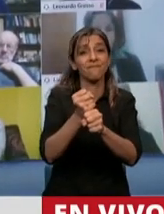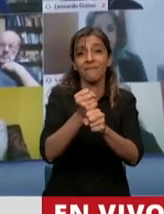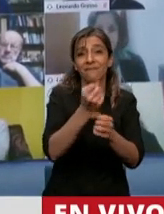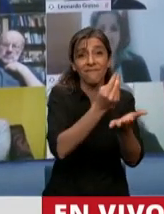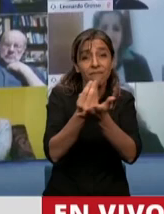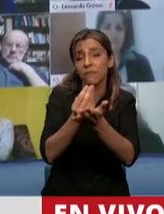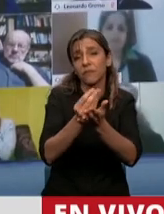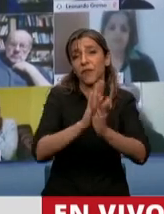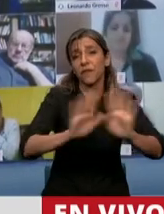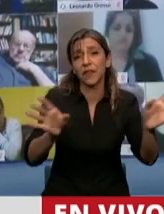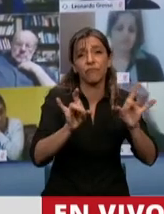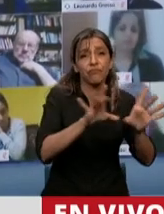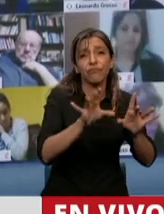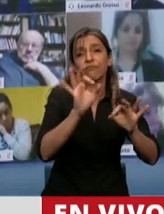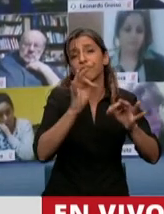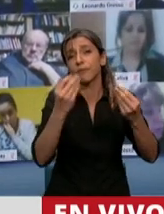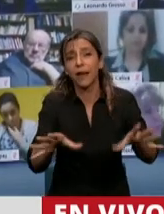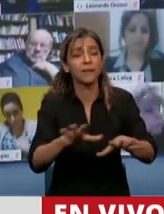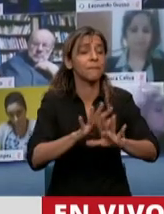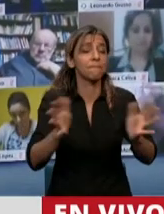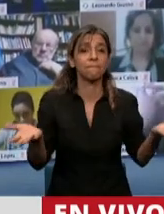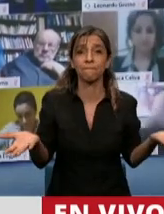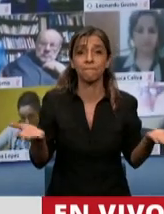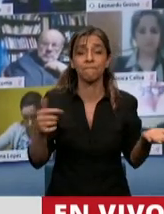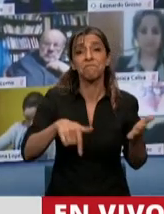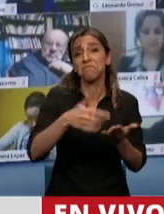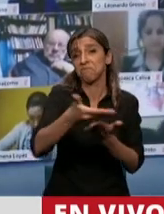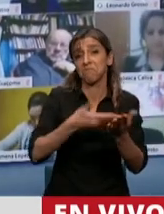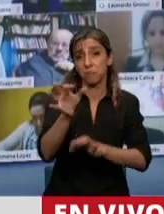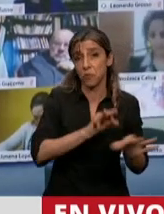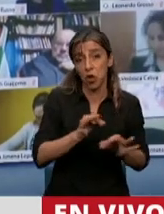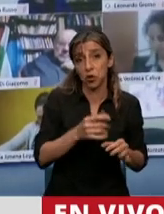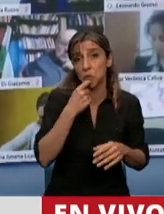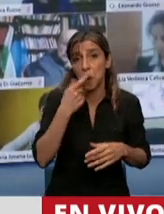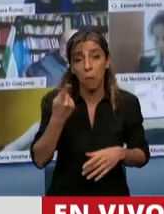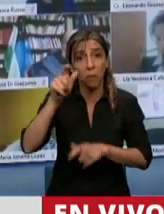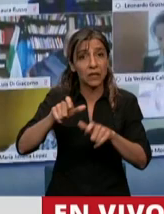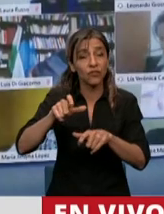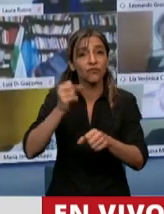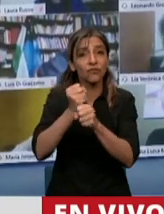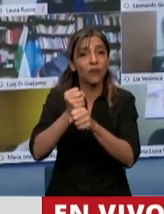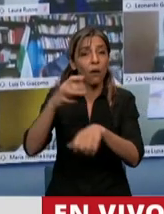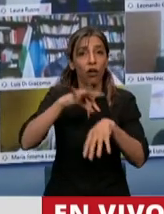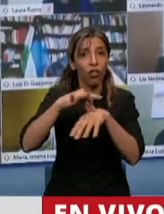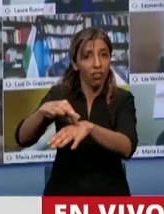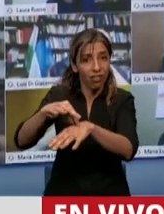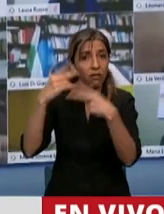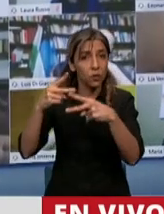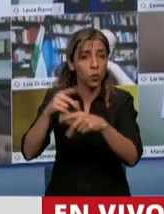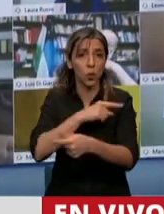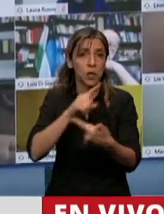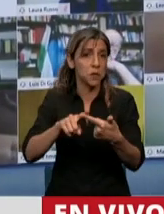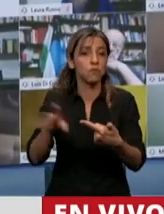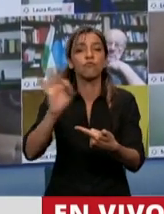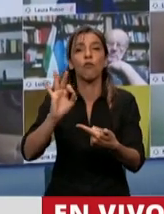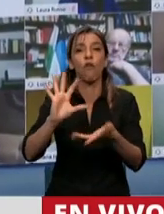proyecto que se pretendía tratar hoy, no están incluidos los guías de turismo, no está incluida la informalidad que tiene